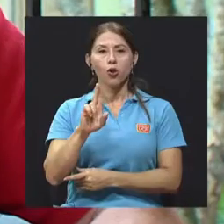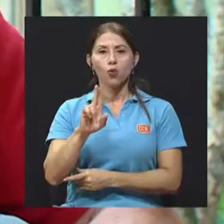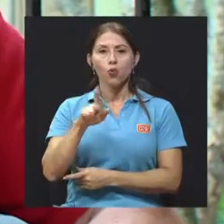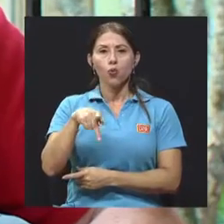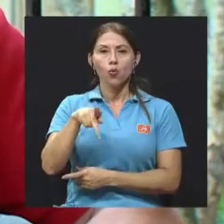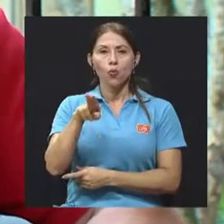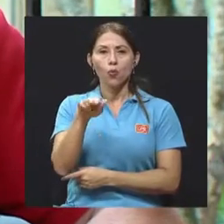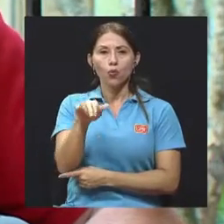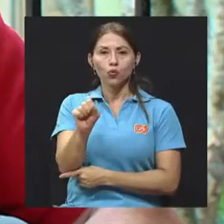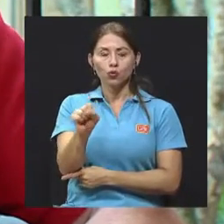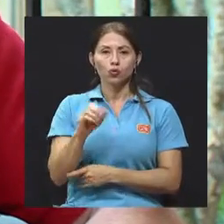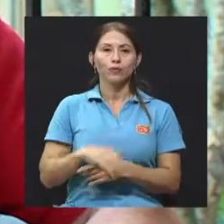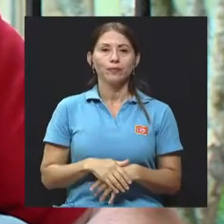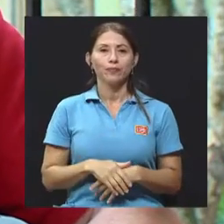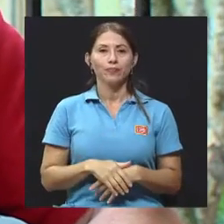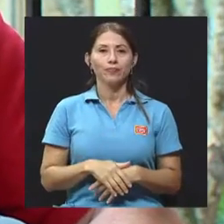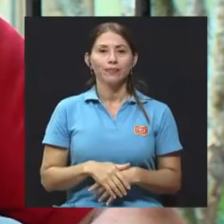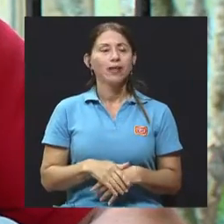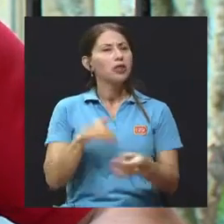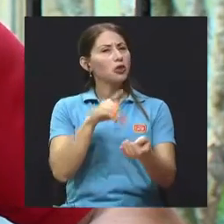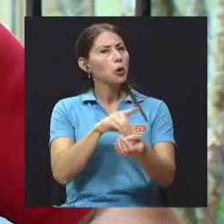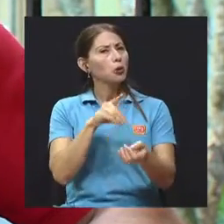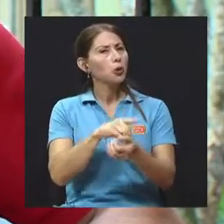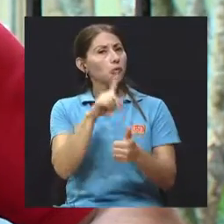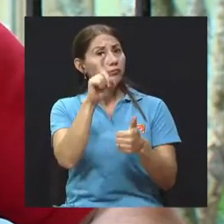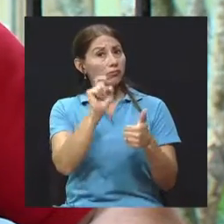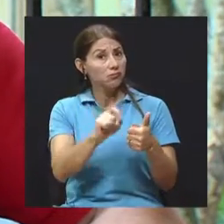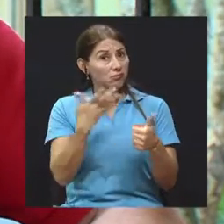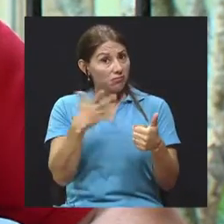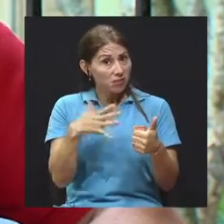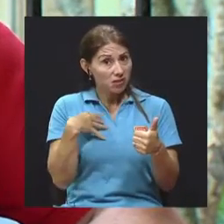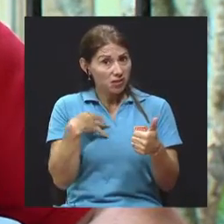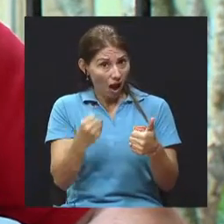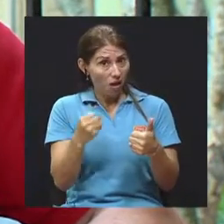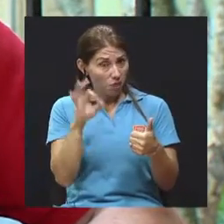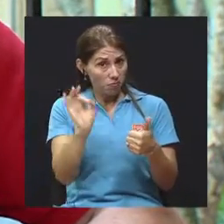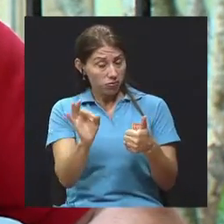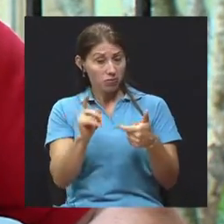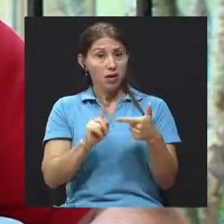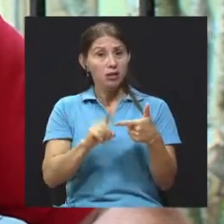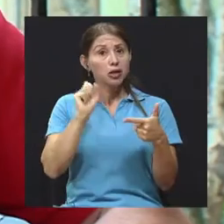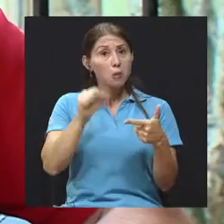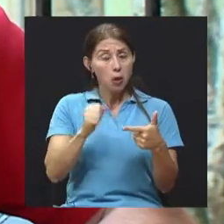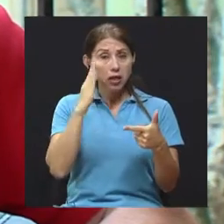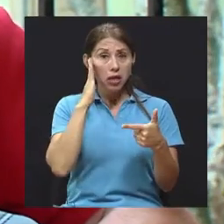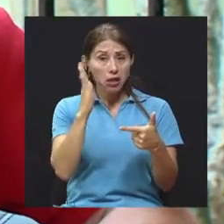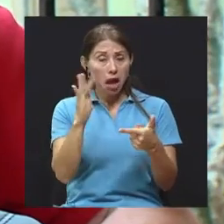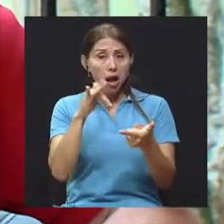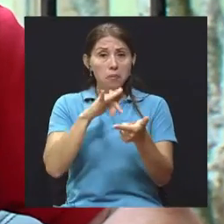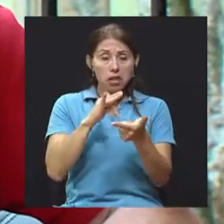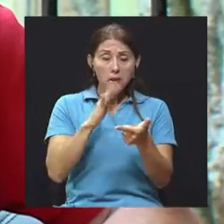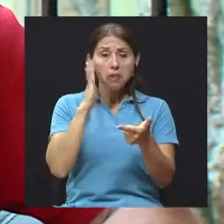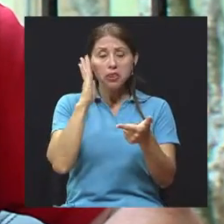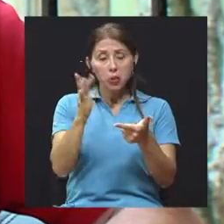y como un combo de preguntas, ¿se cura, es curable, es tratable, además de eso